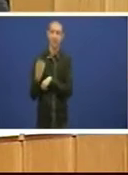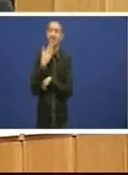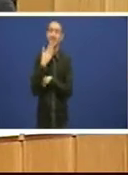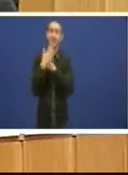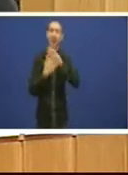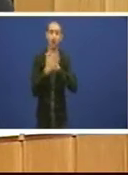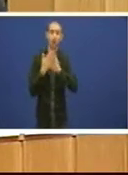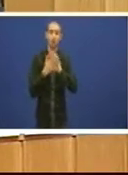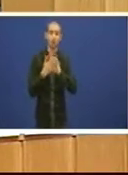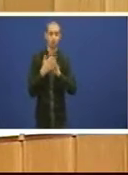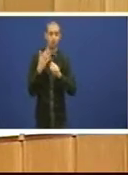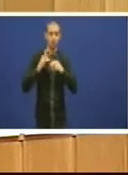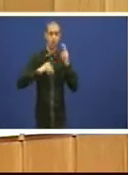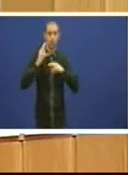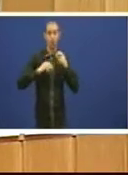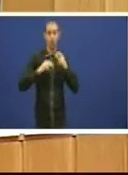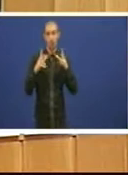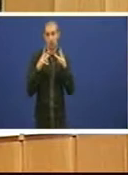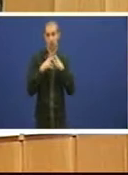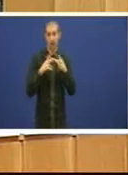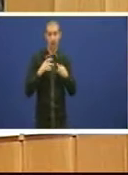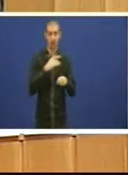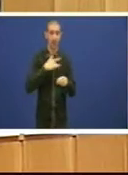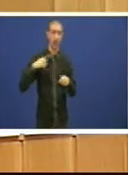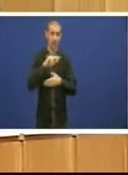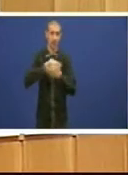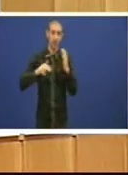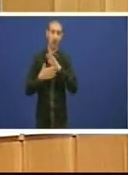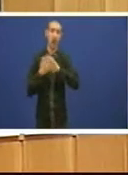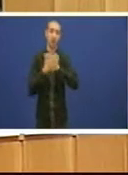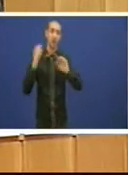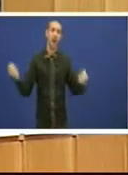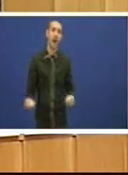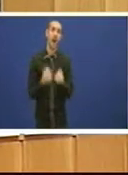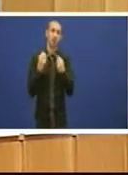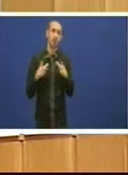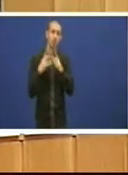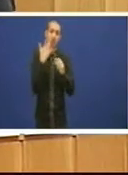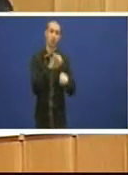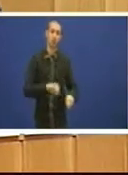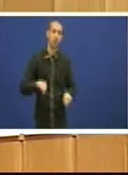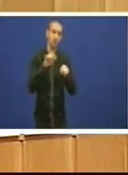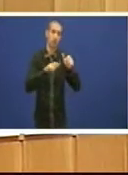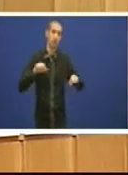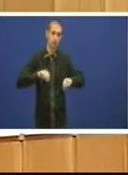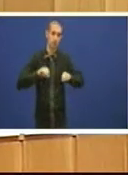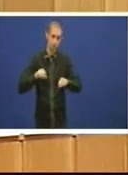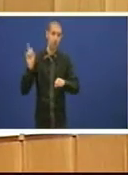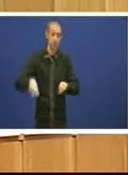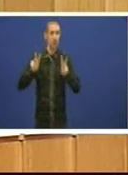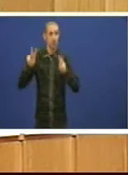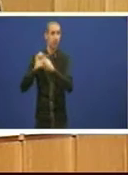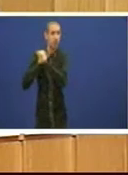das caixas galegas, estamos falando da acción social, da protección a xente maior, da actuación en materia de dependencia,